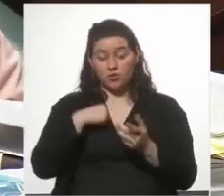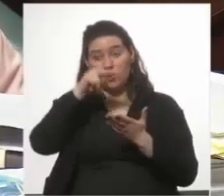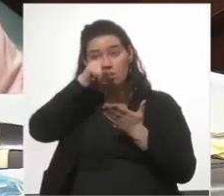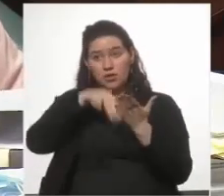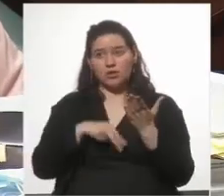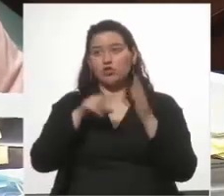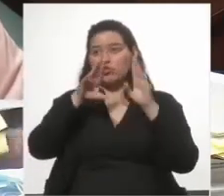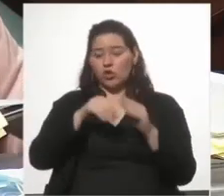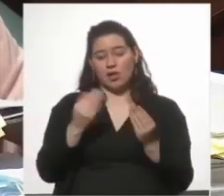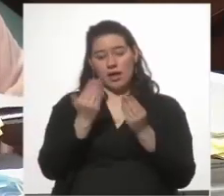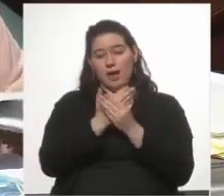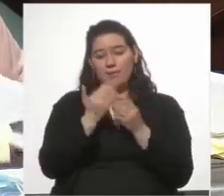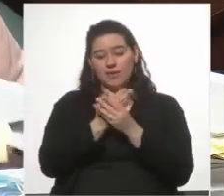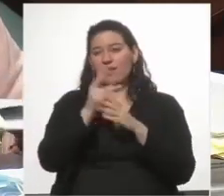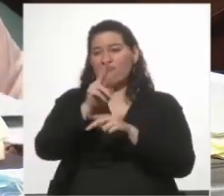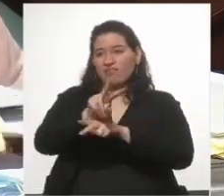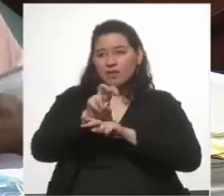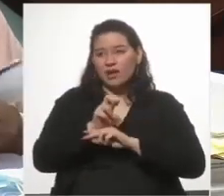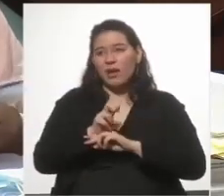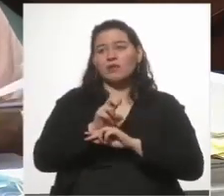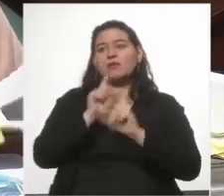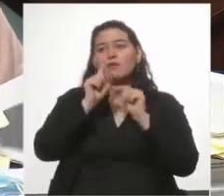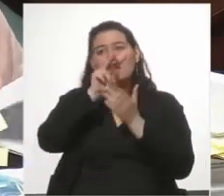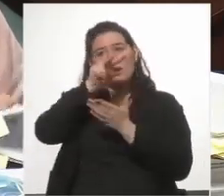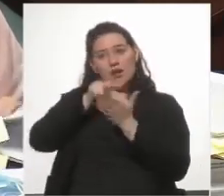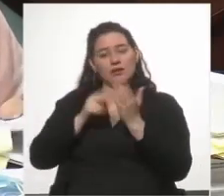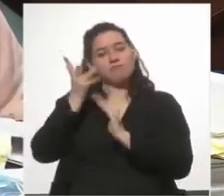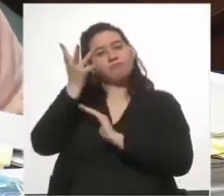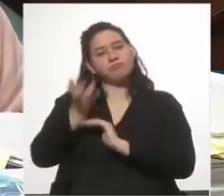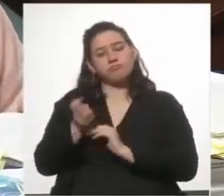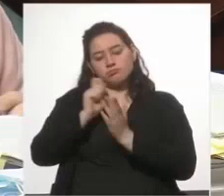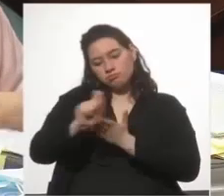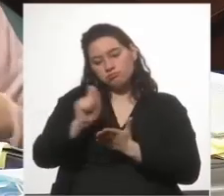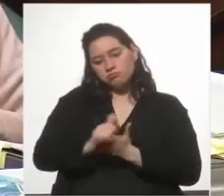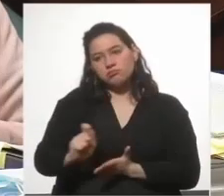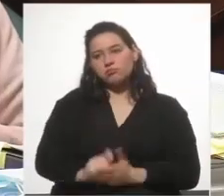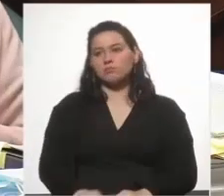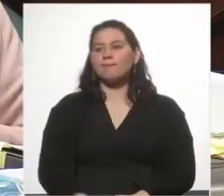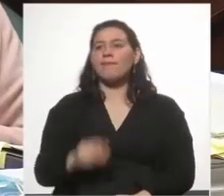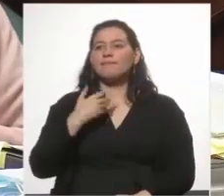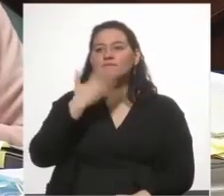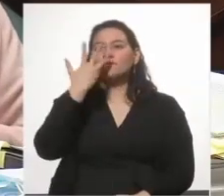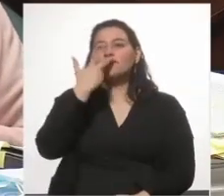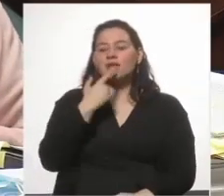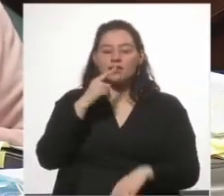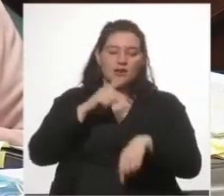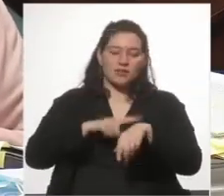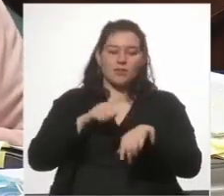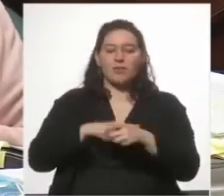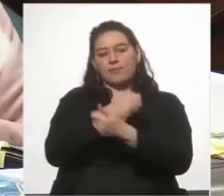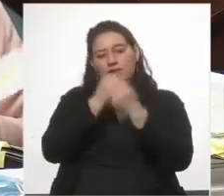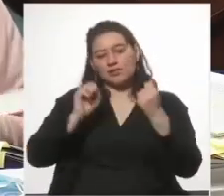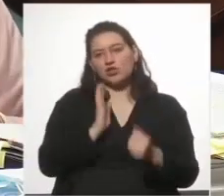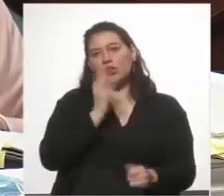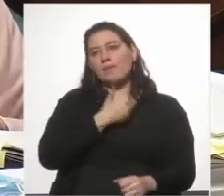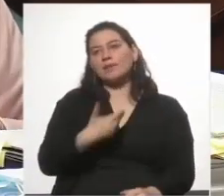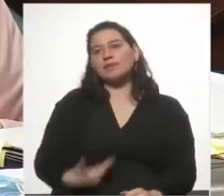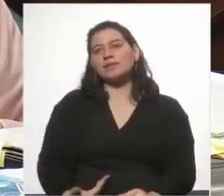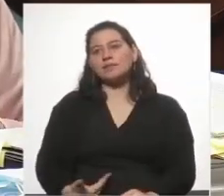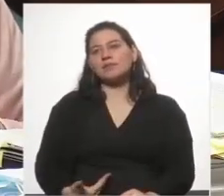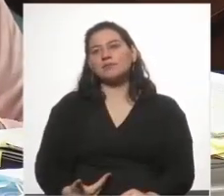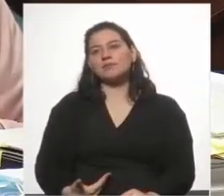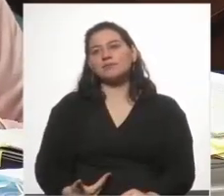toda la carpeta fiscal y leí las desgrabaciones. Me encantaría tener tiempo, señora Presidente, pero